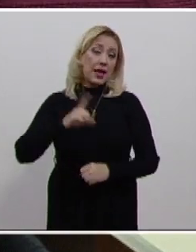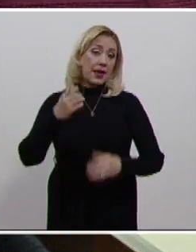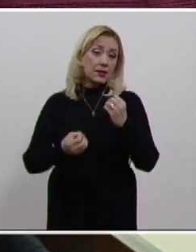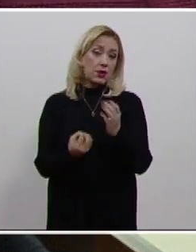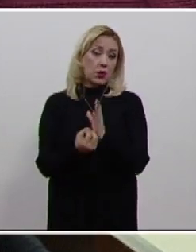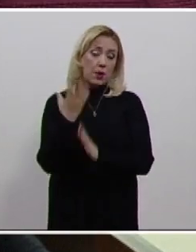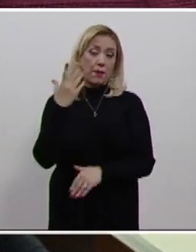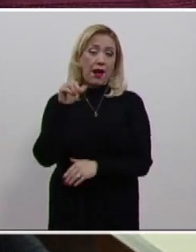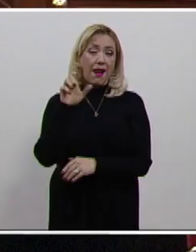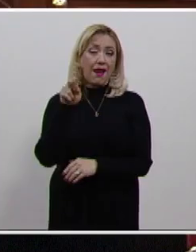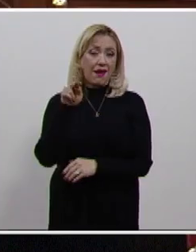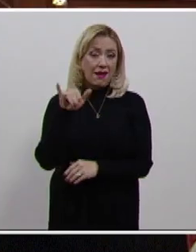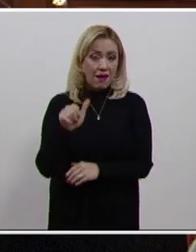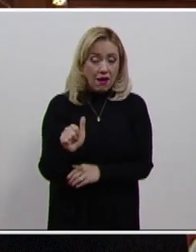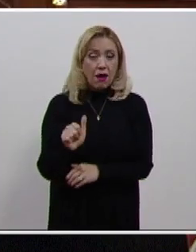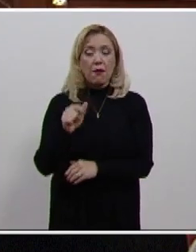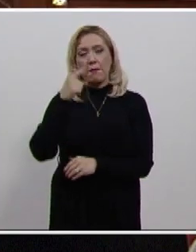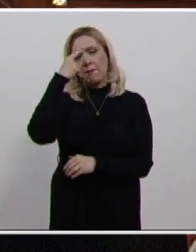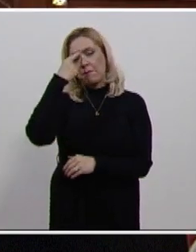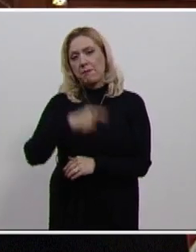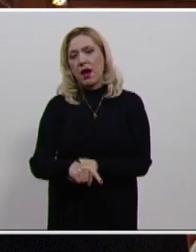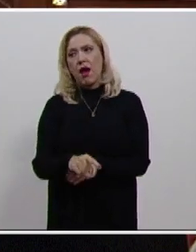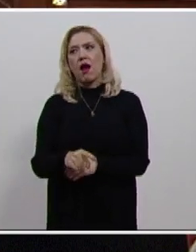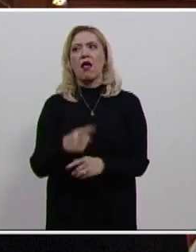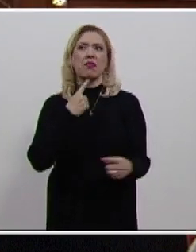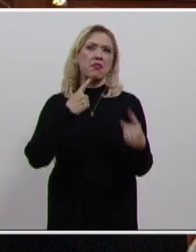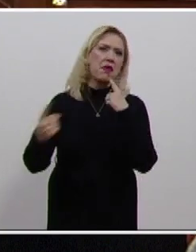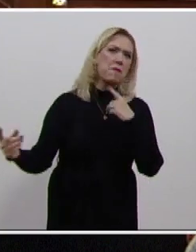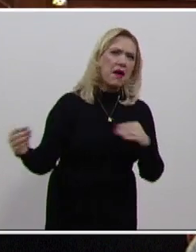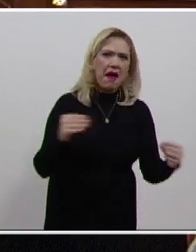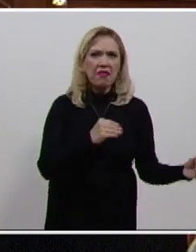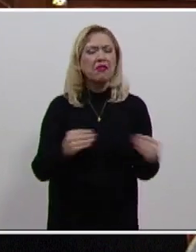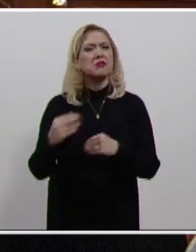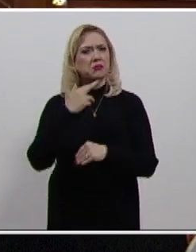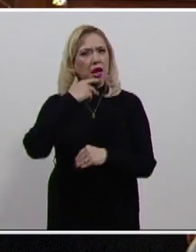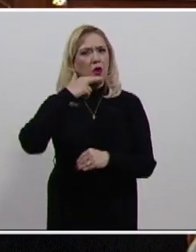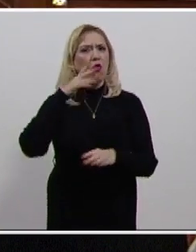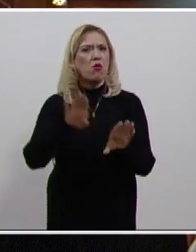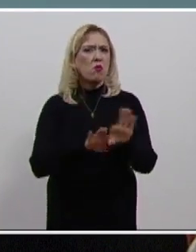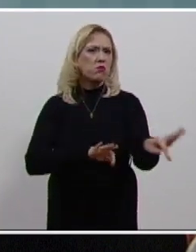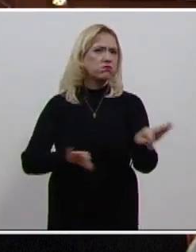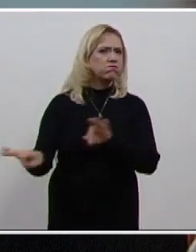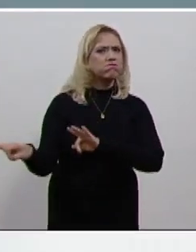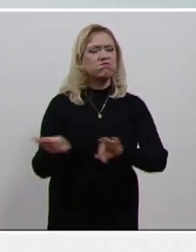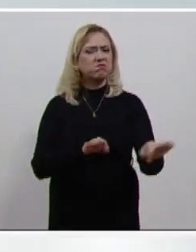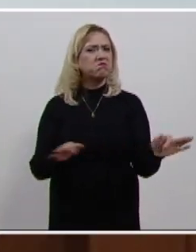Guadarrama enriquecerá los debates y proyectos que analice la Suprema Corte de Justicia.